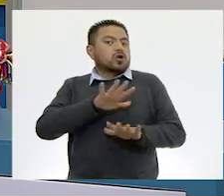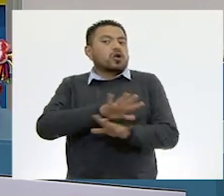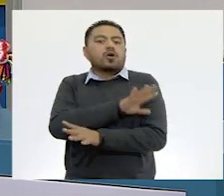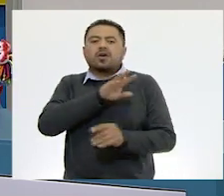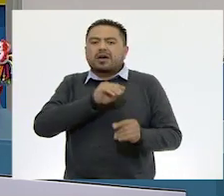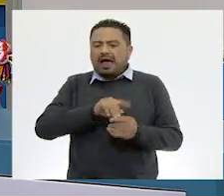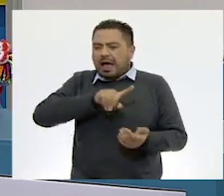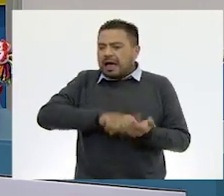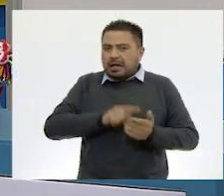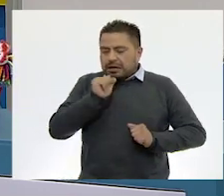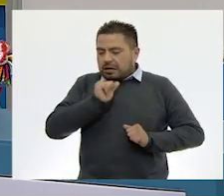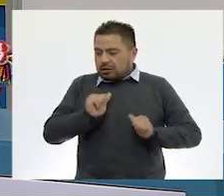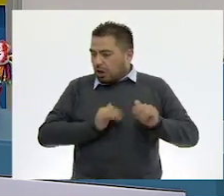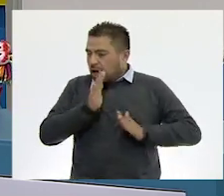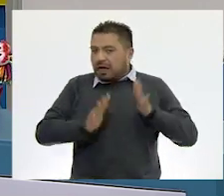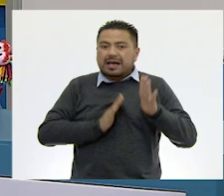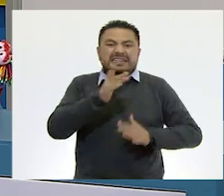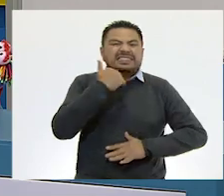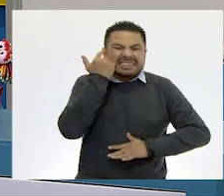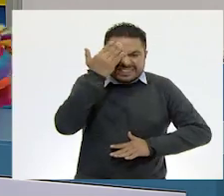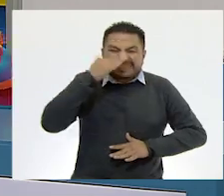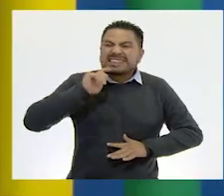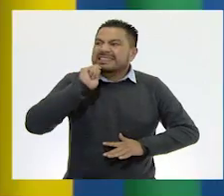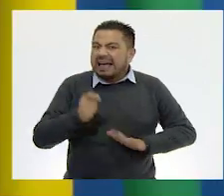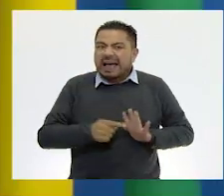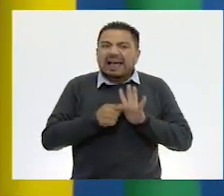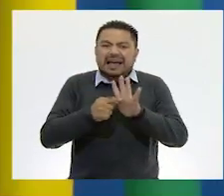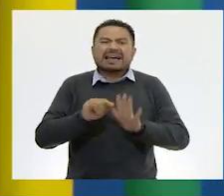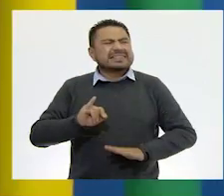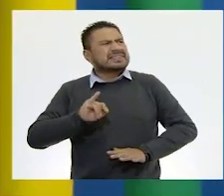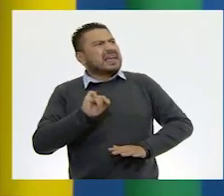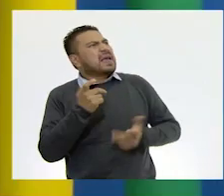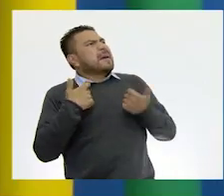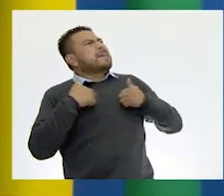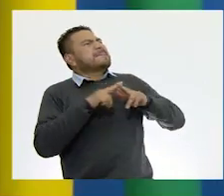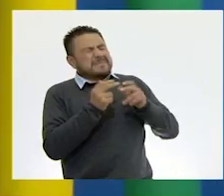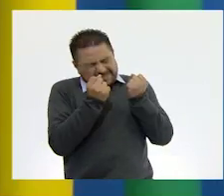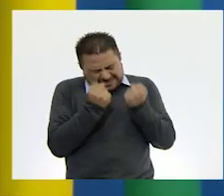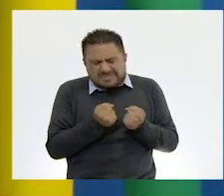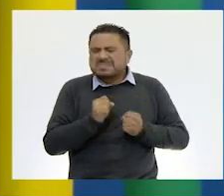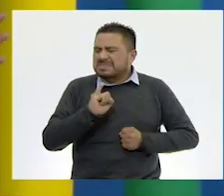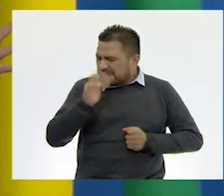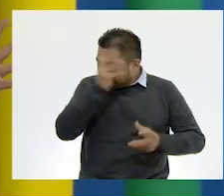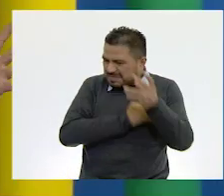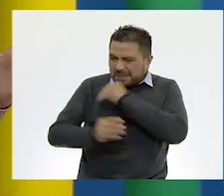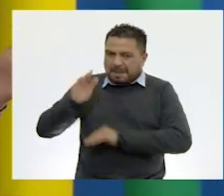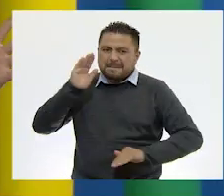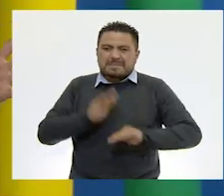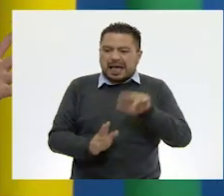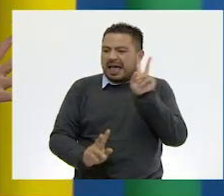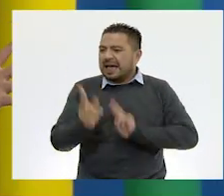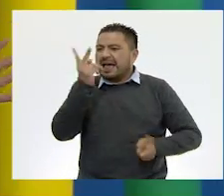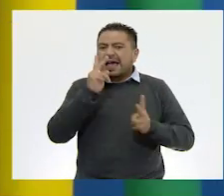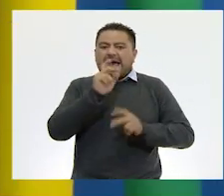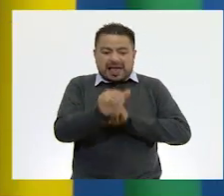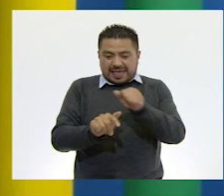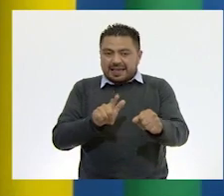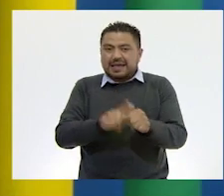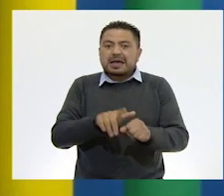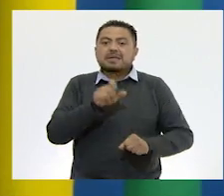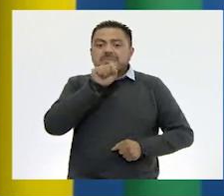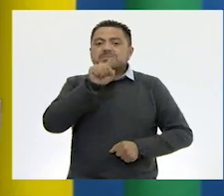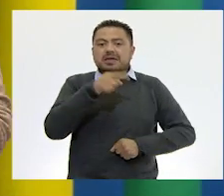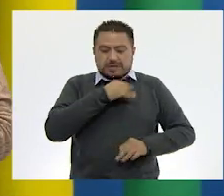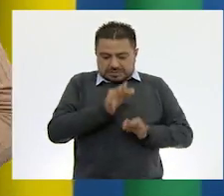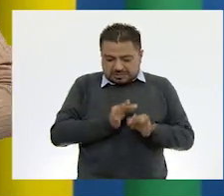llena de sorpresas. ¿Quieren saber de qué se trata? Sí, maestra. Seguro aprenderemos más sobre las plantas y los animales. También